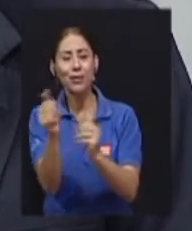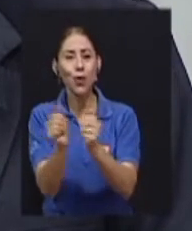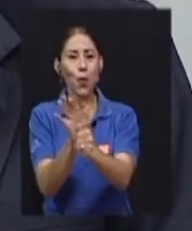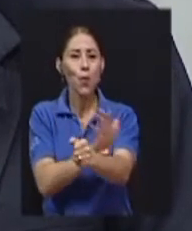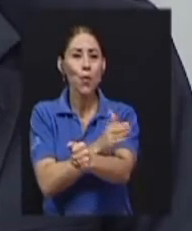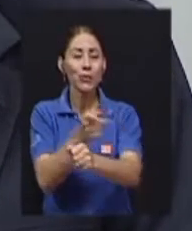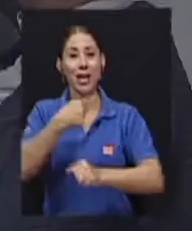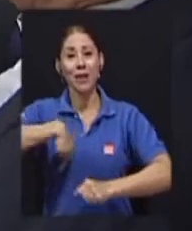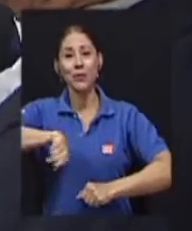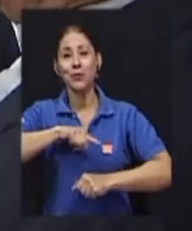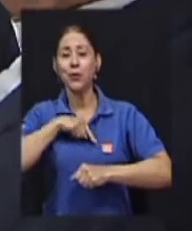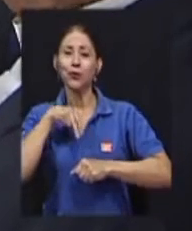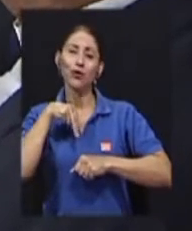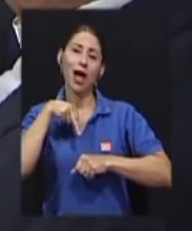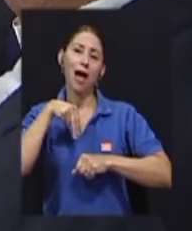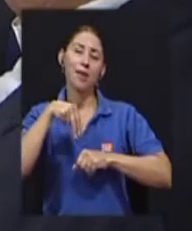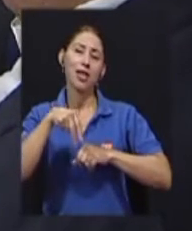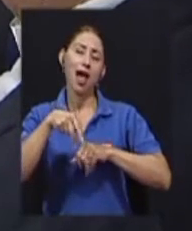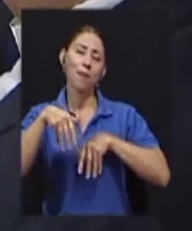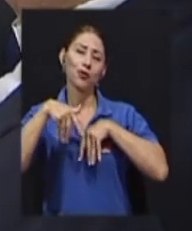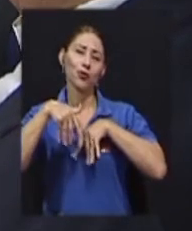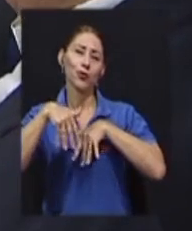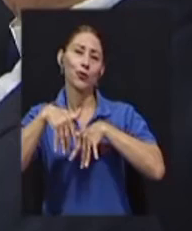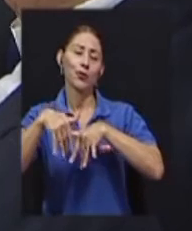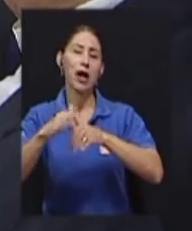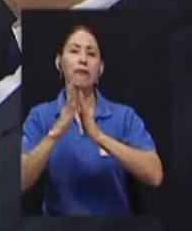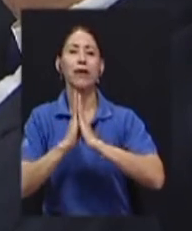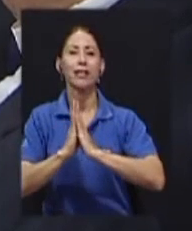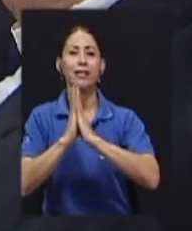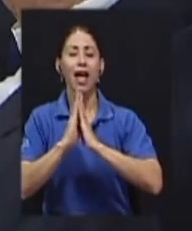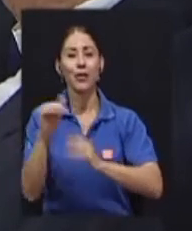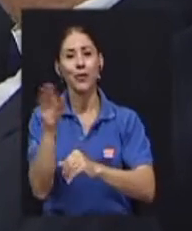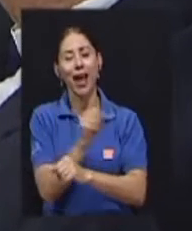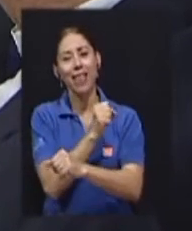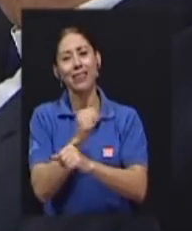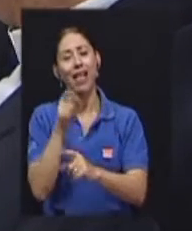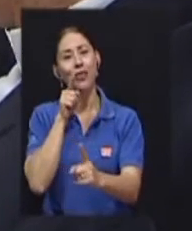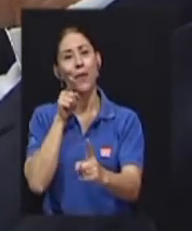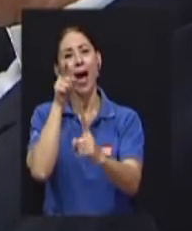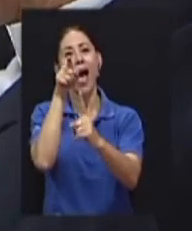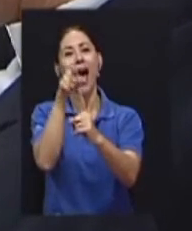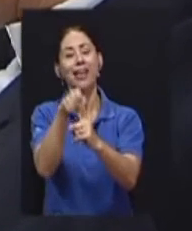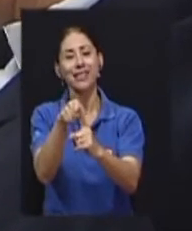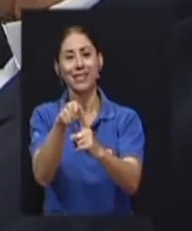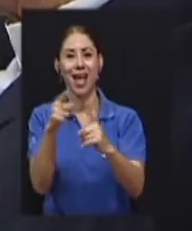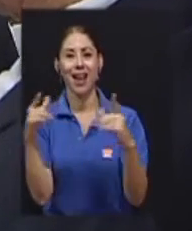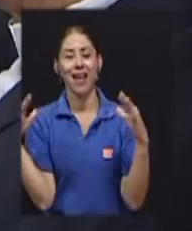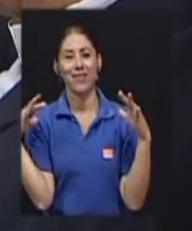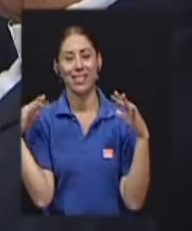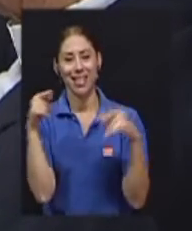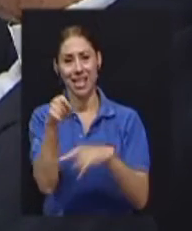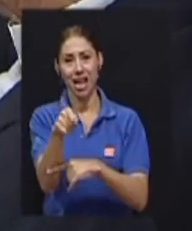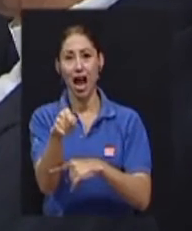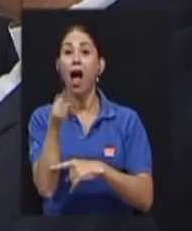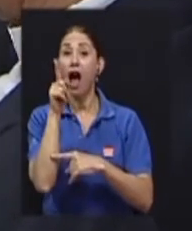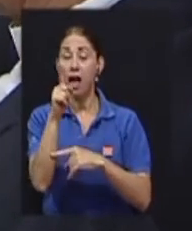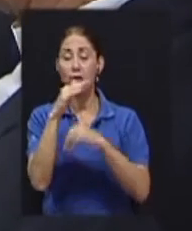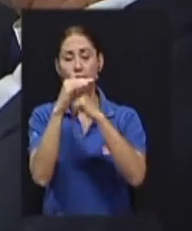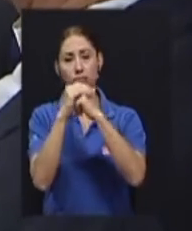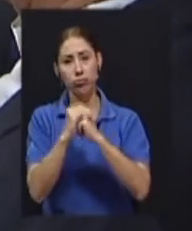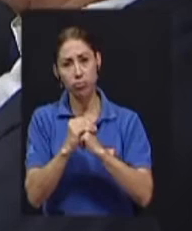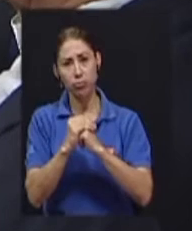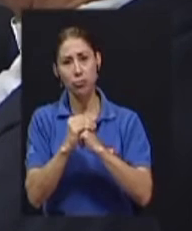cantando hasta la Basílica donde tuvimos una solemne Eucaristía. Esa fue una de las